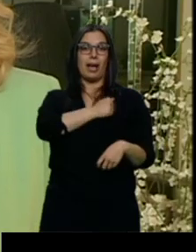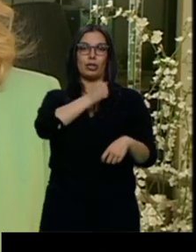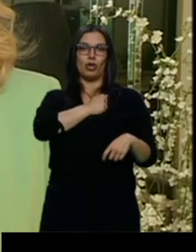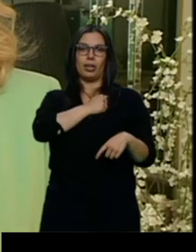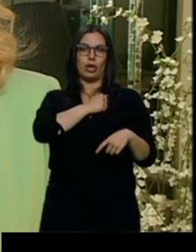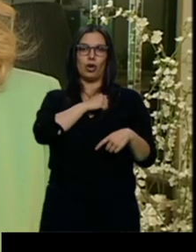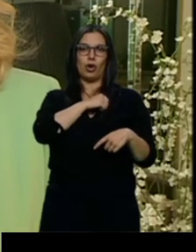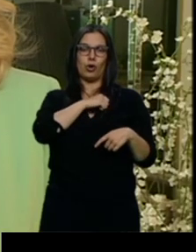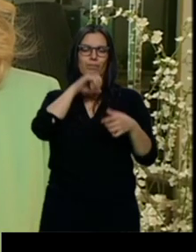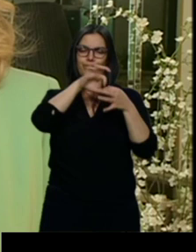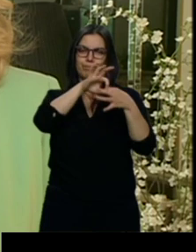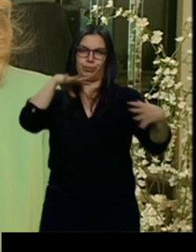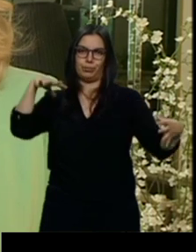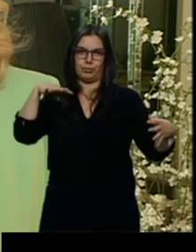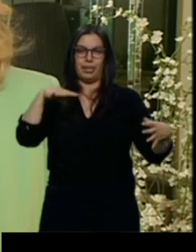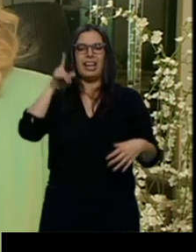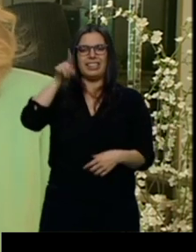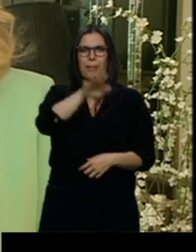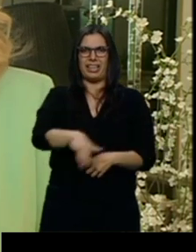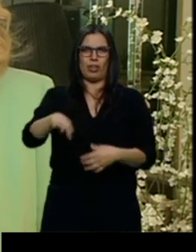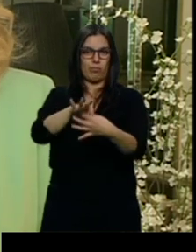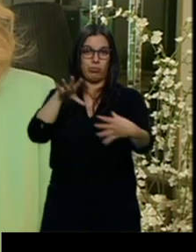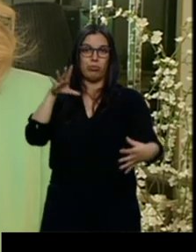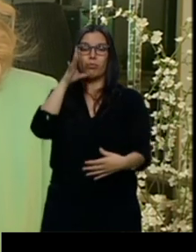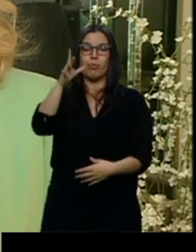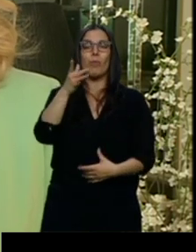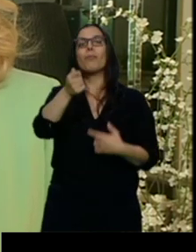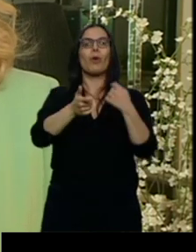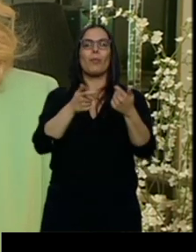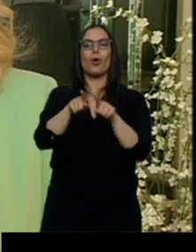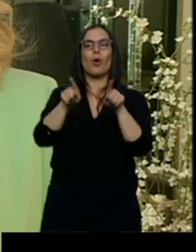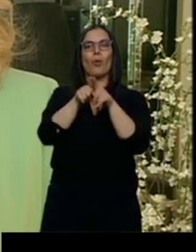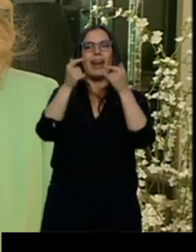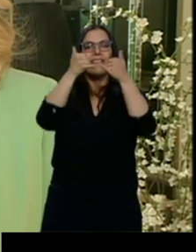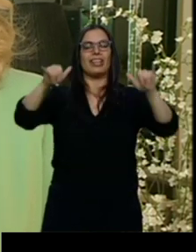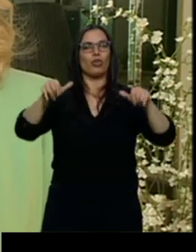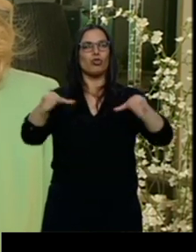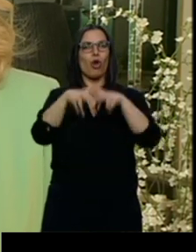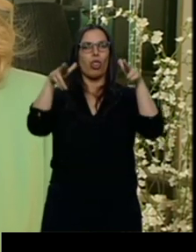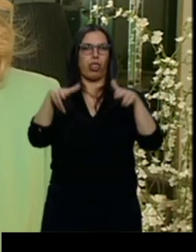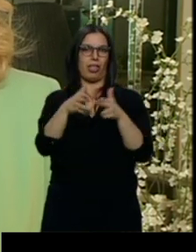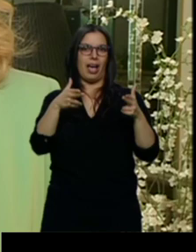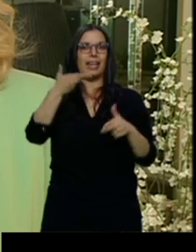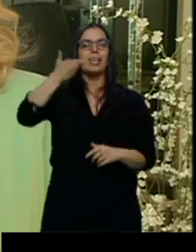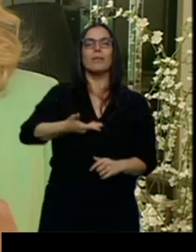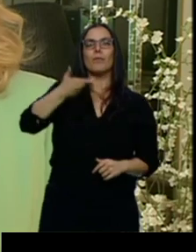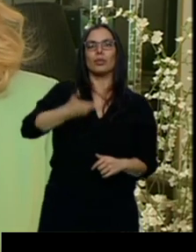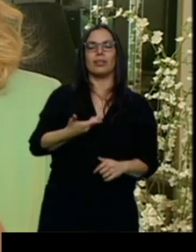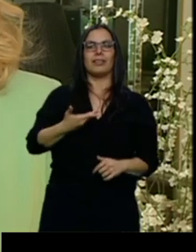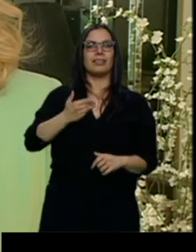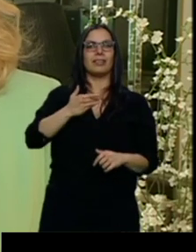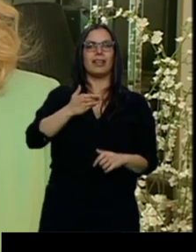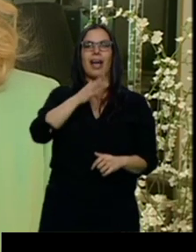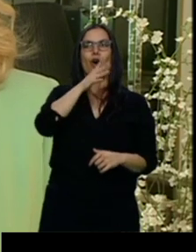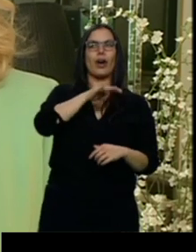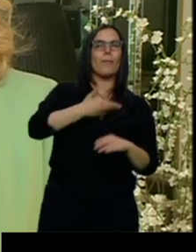para un niño pequeño también pierde un poco sentido. Se está llevando a un evento social en el que también tiene mucho valor lo que el adulto y